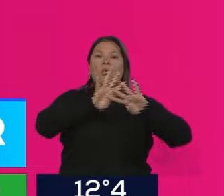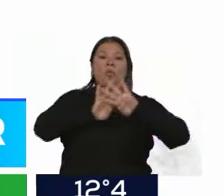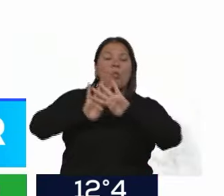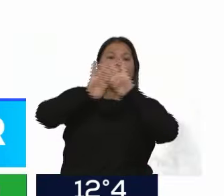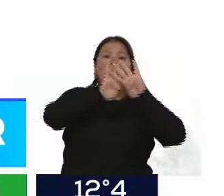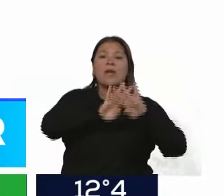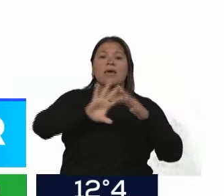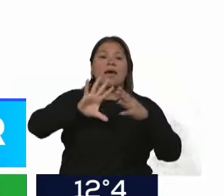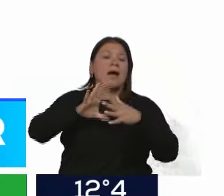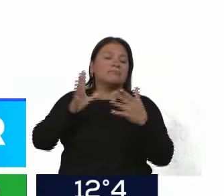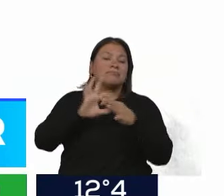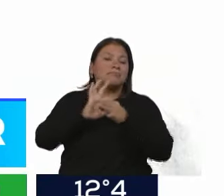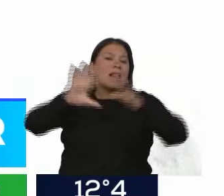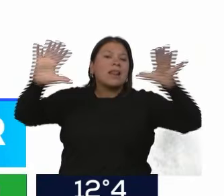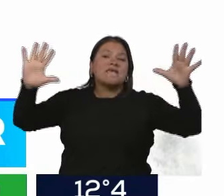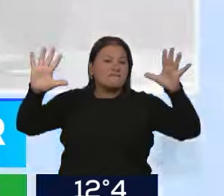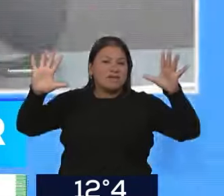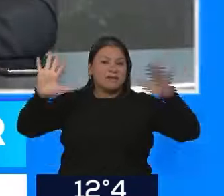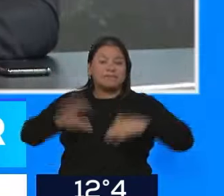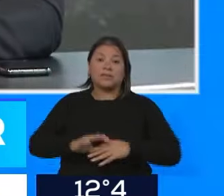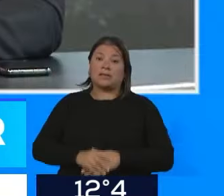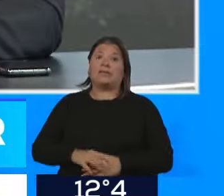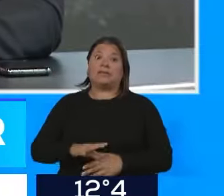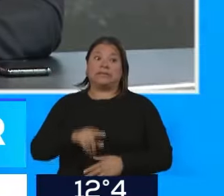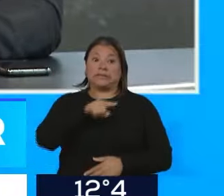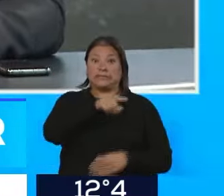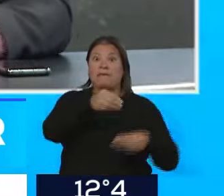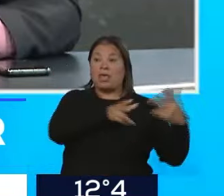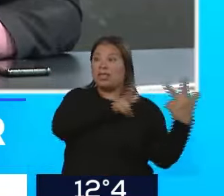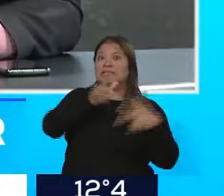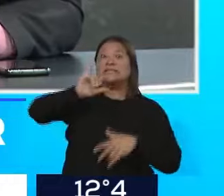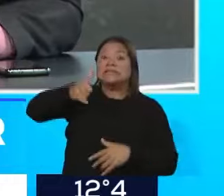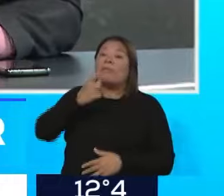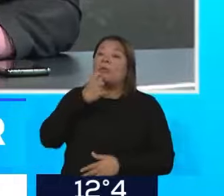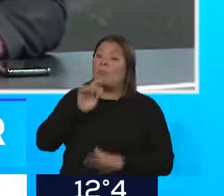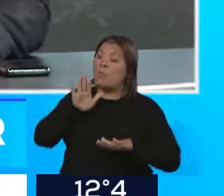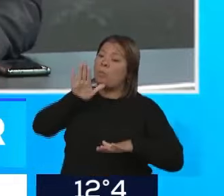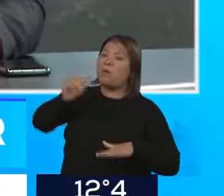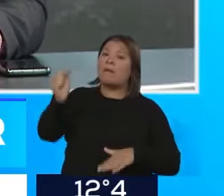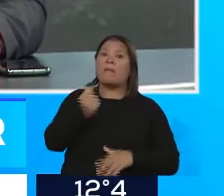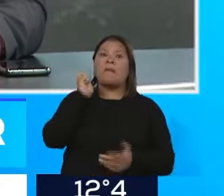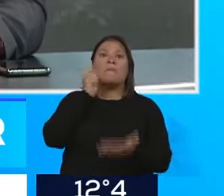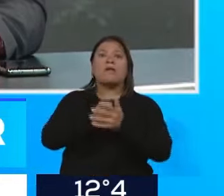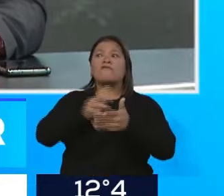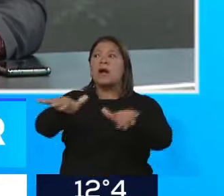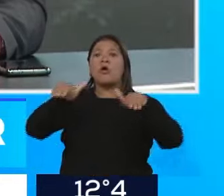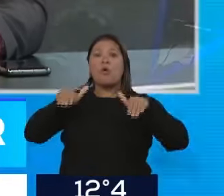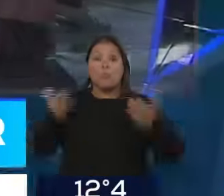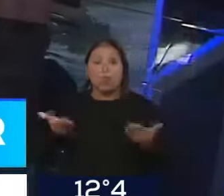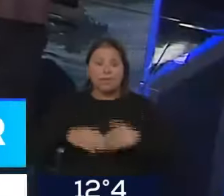de manera inmediata, Fer. Es un paso muy importante para que podamos pagar de una manera mucho más dinámica.